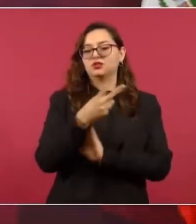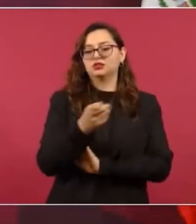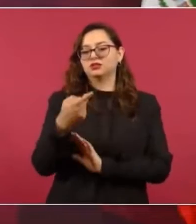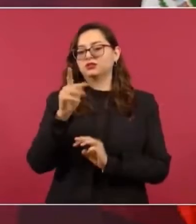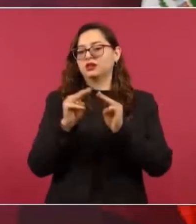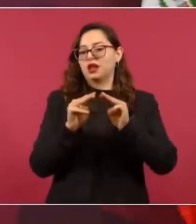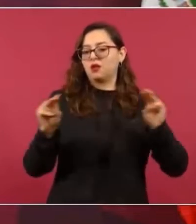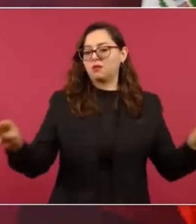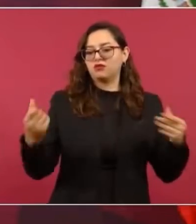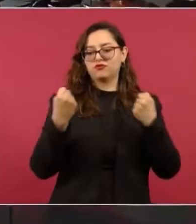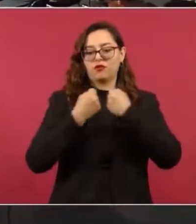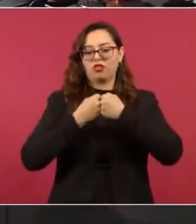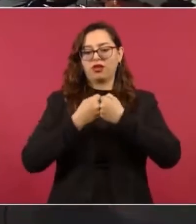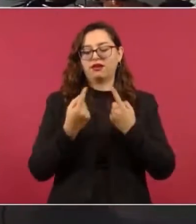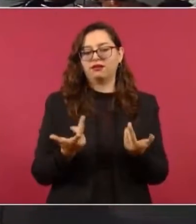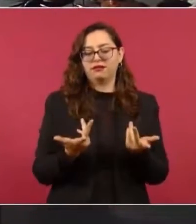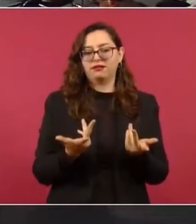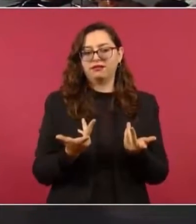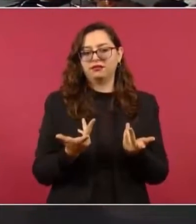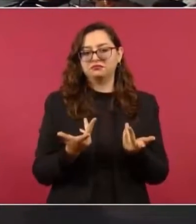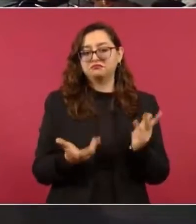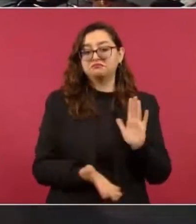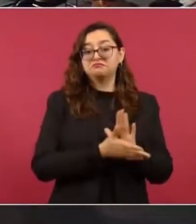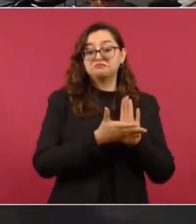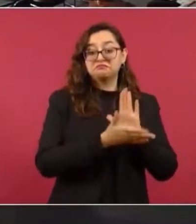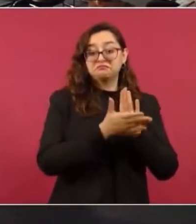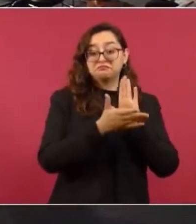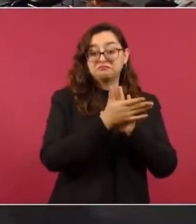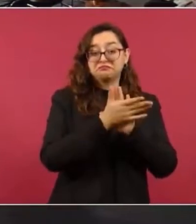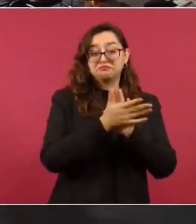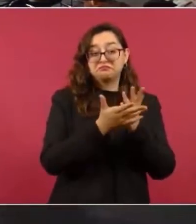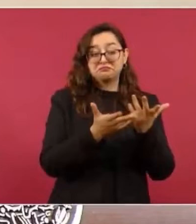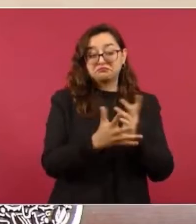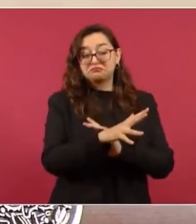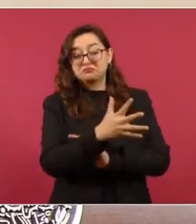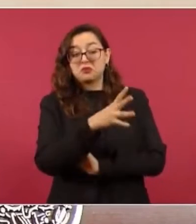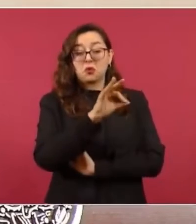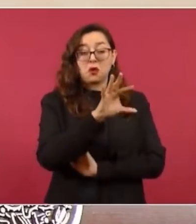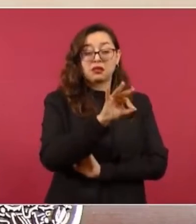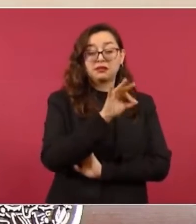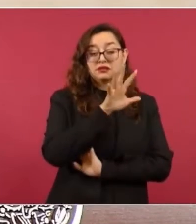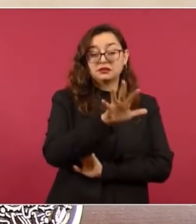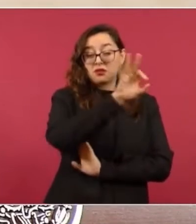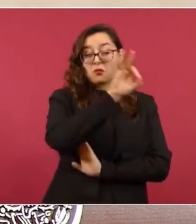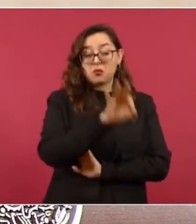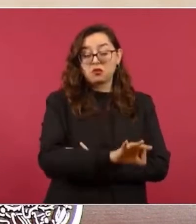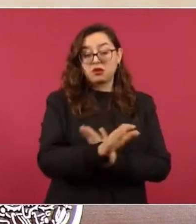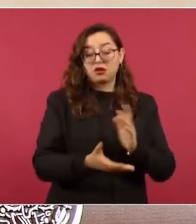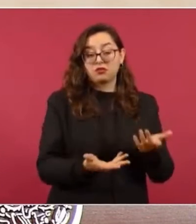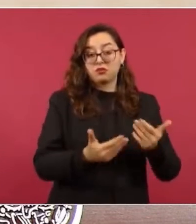como un 45, 48 por ciento de muro.